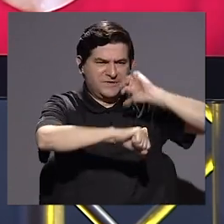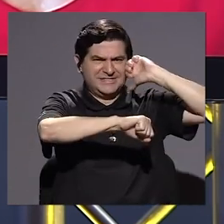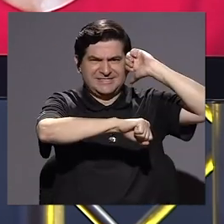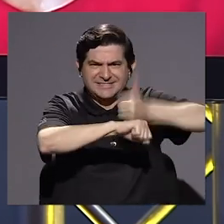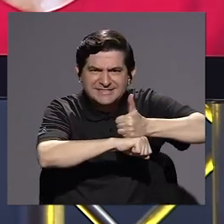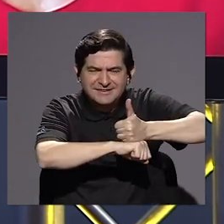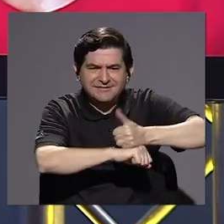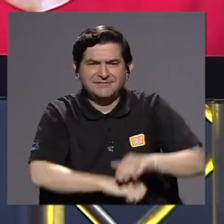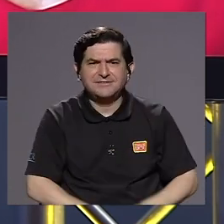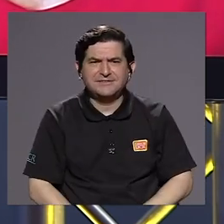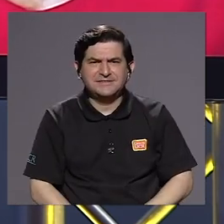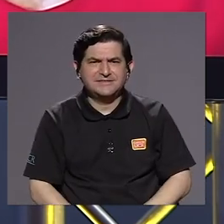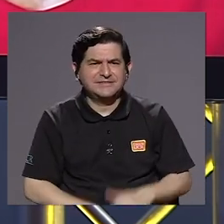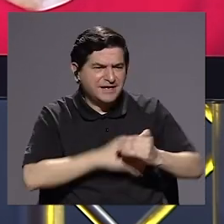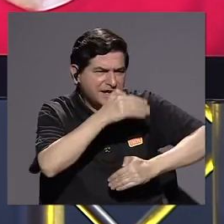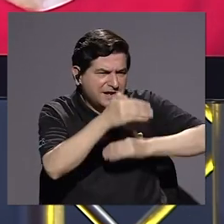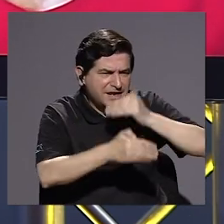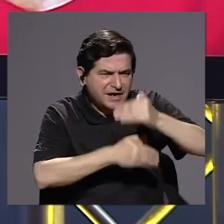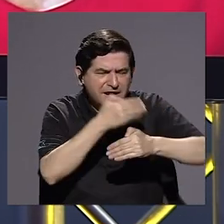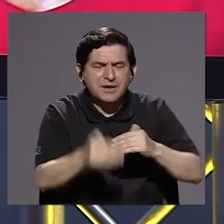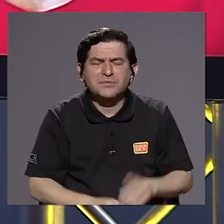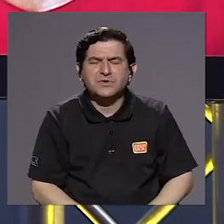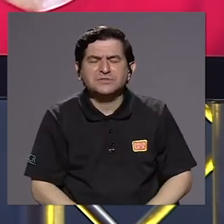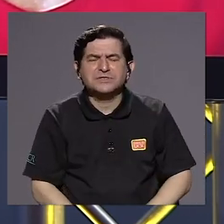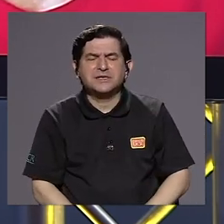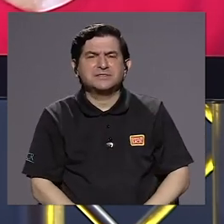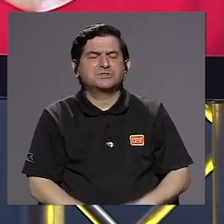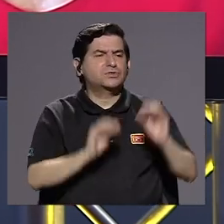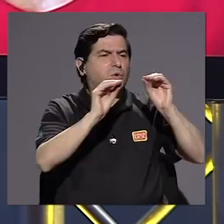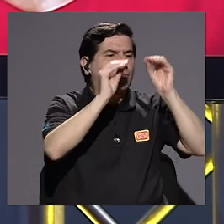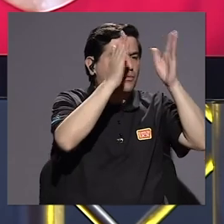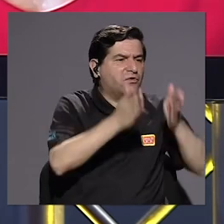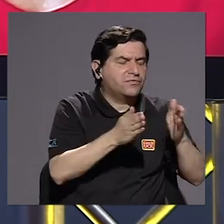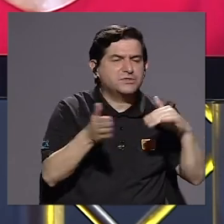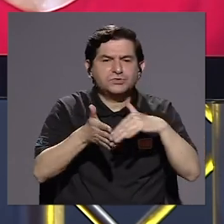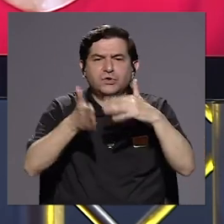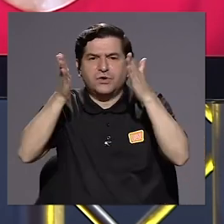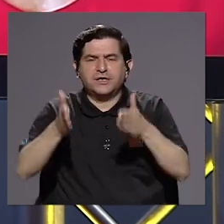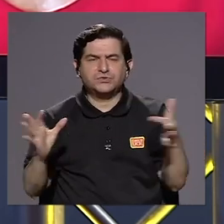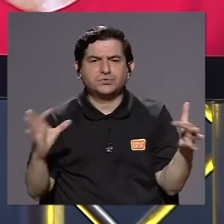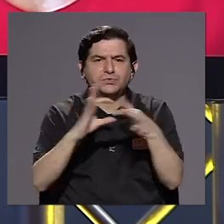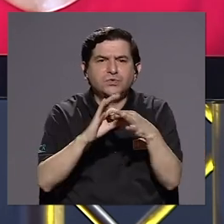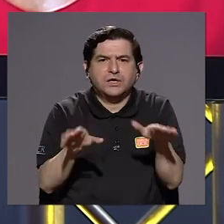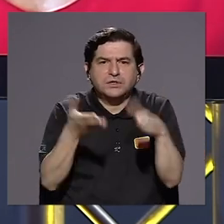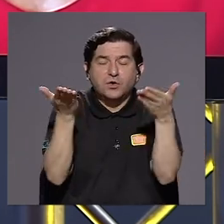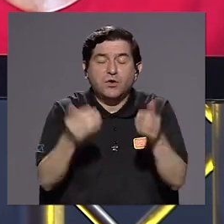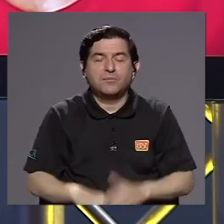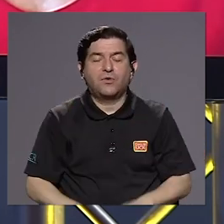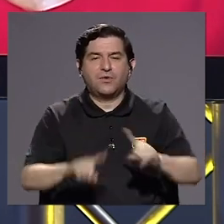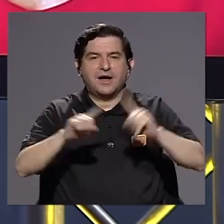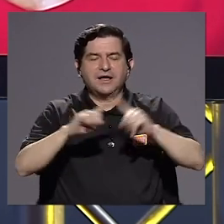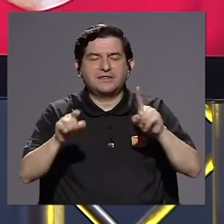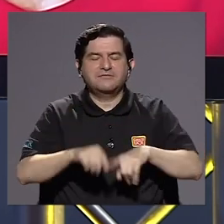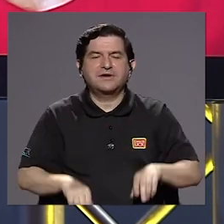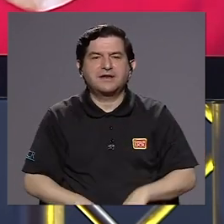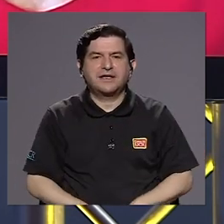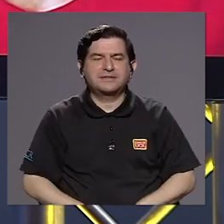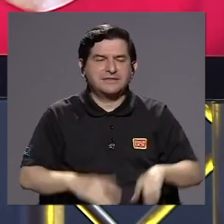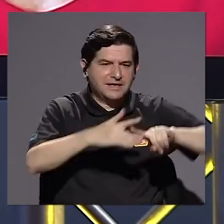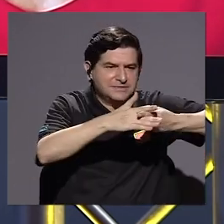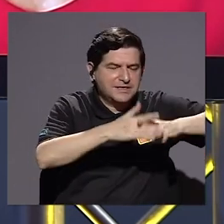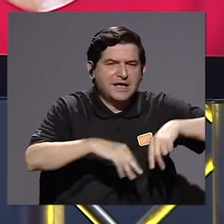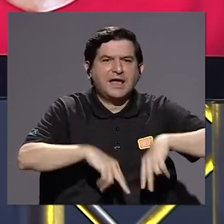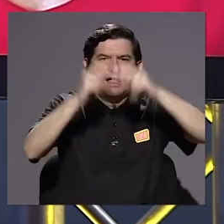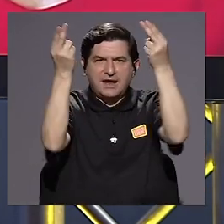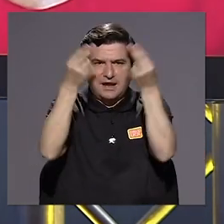cómo se están comunicando los docentes con los estudiantes y sabemos que es a través de las plataformas virtuales, a través de